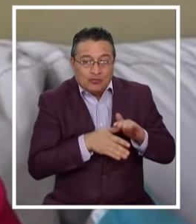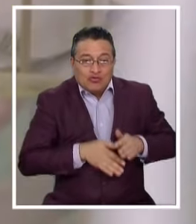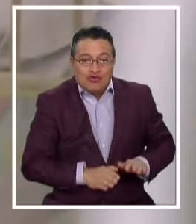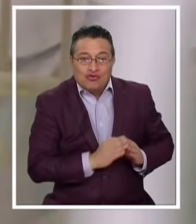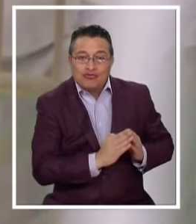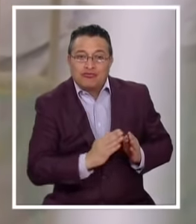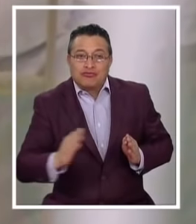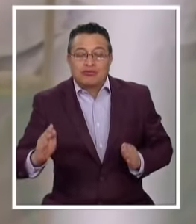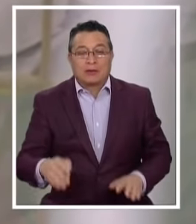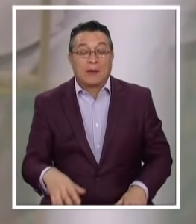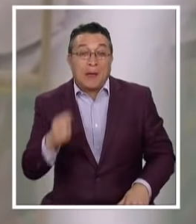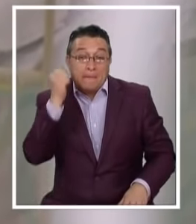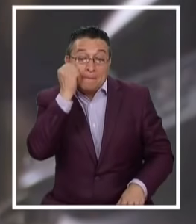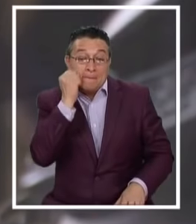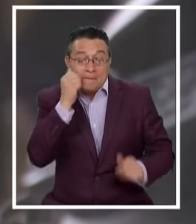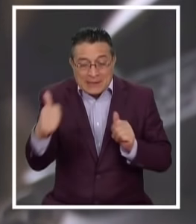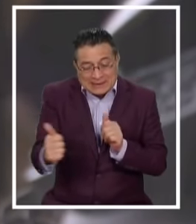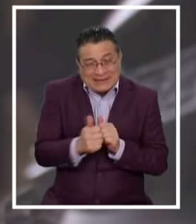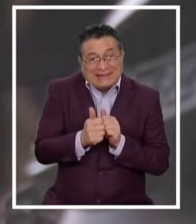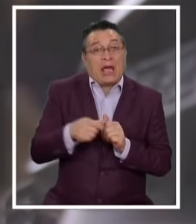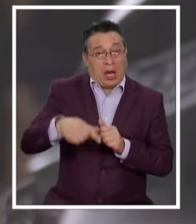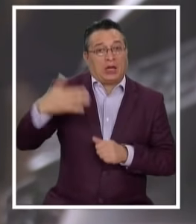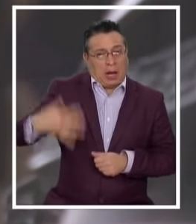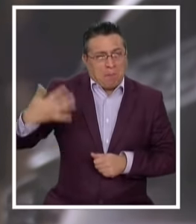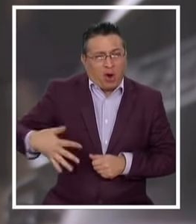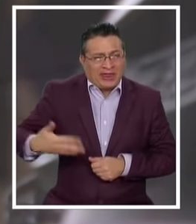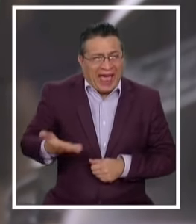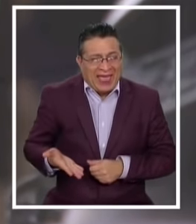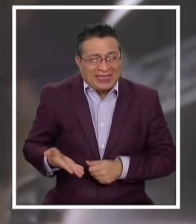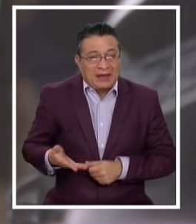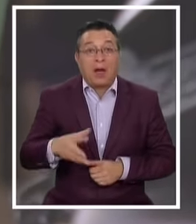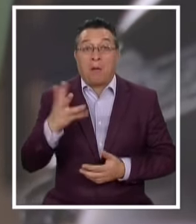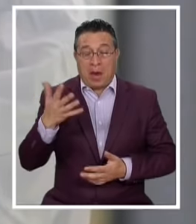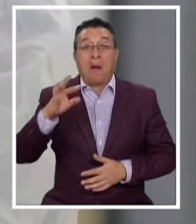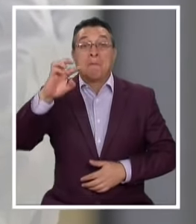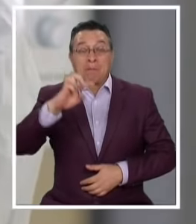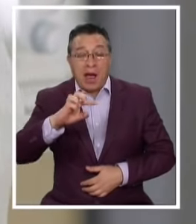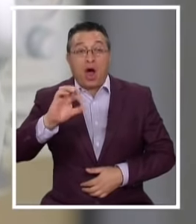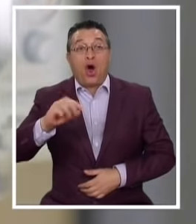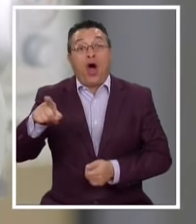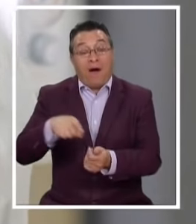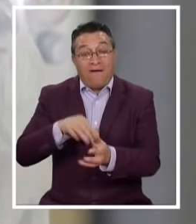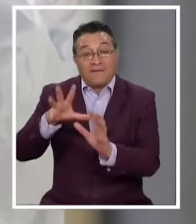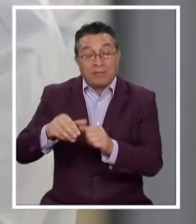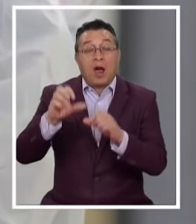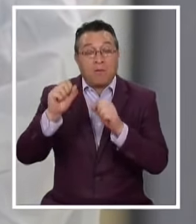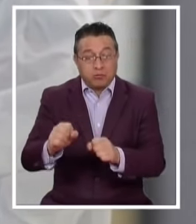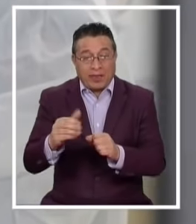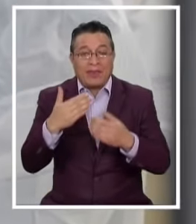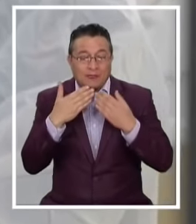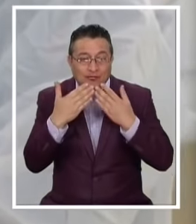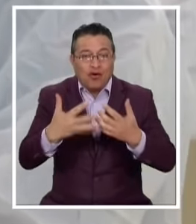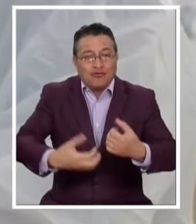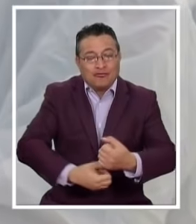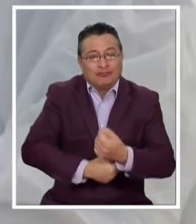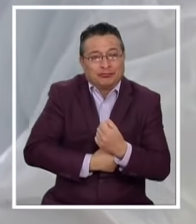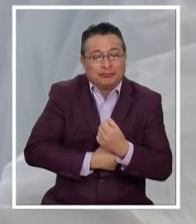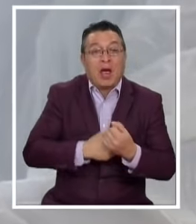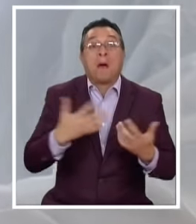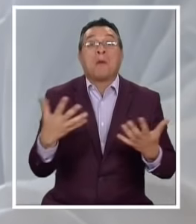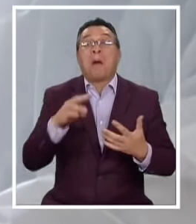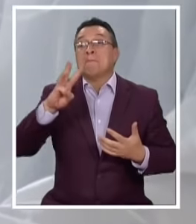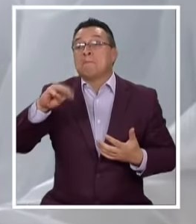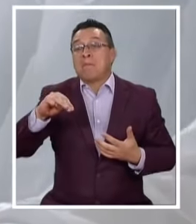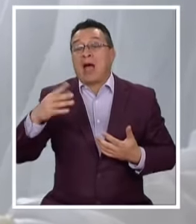De su vida El apego Es fundamental Por eso es clave Que los papás O algún familiar Pueda entregar Ese cuidado Mientras